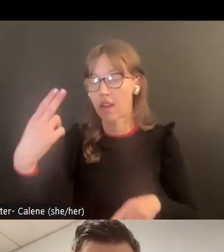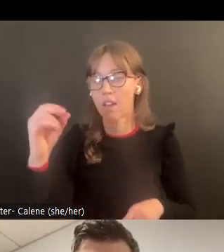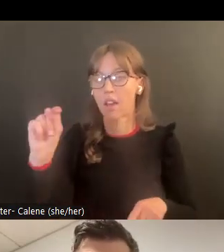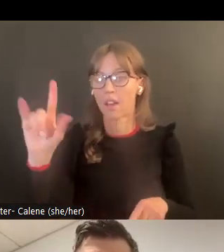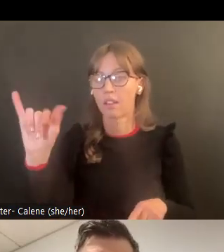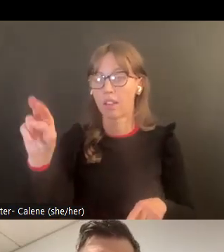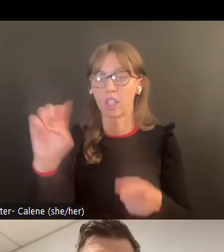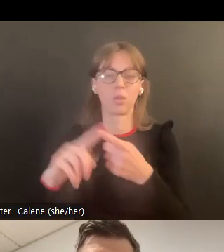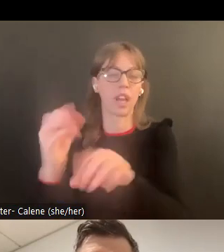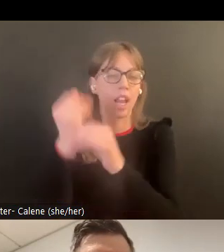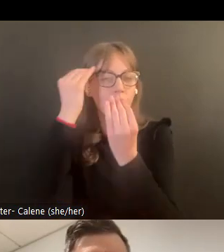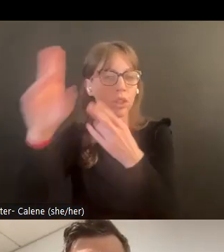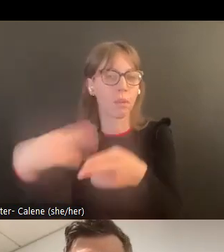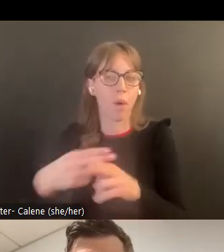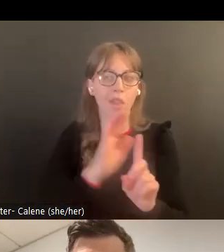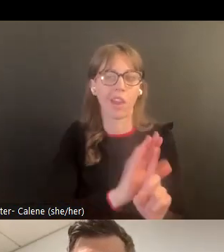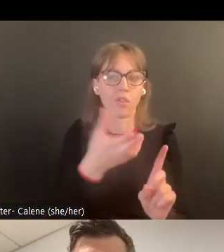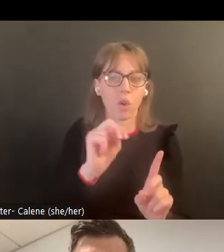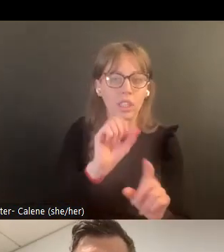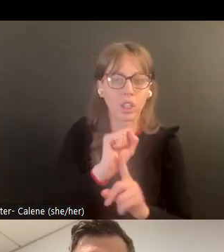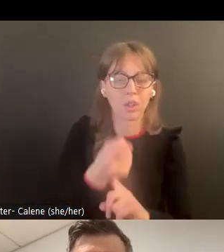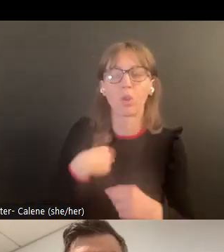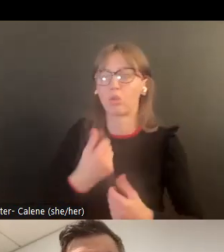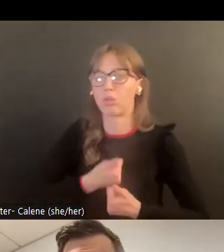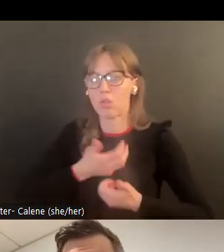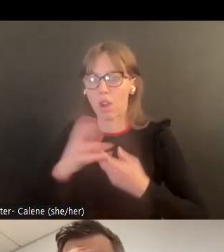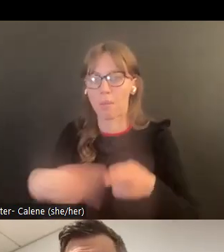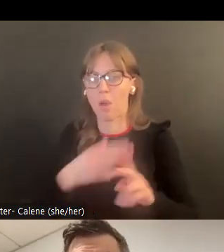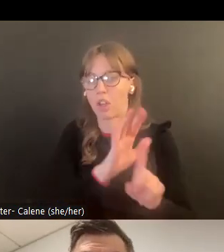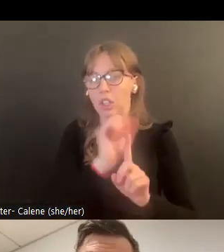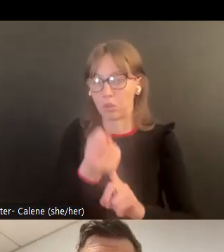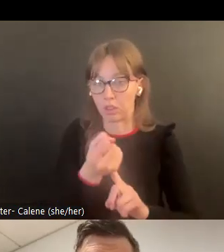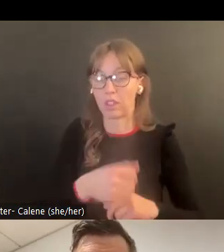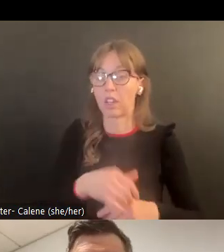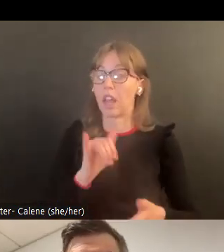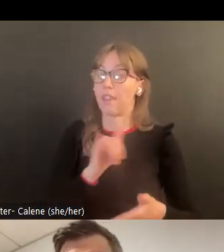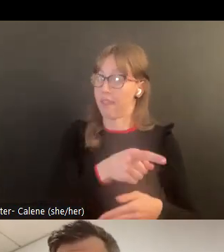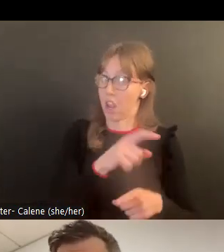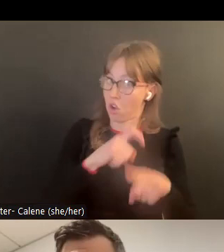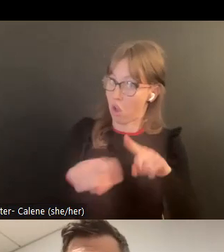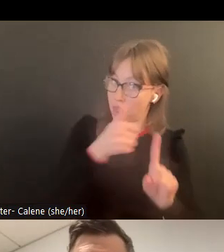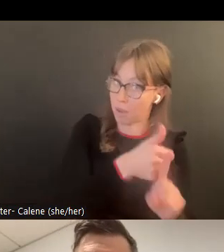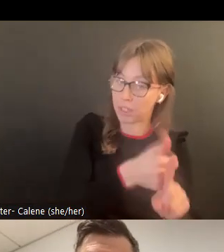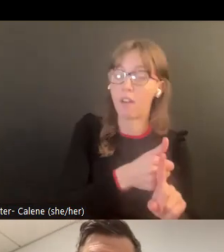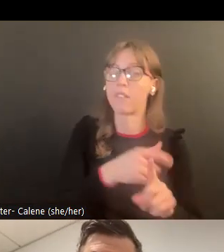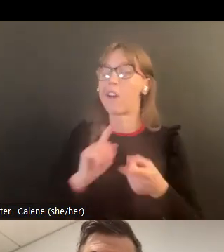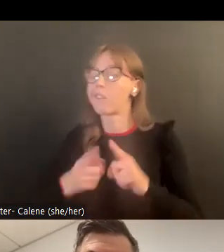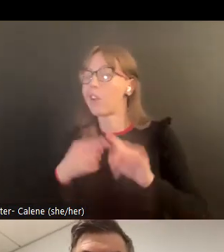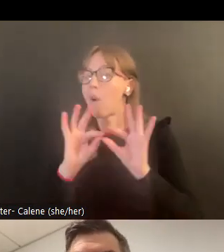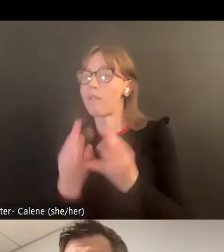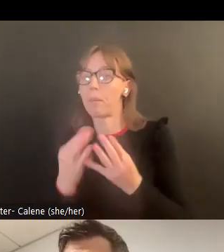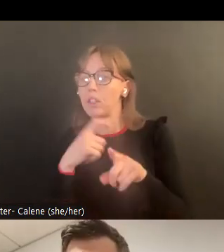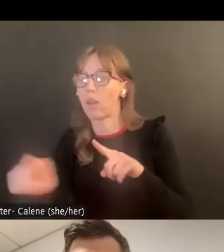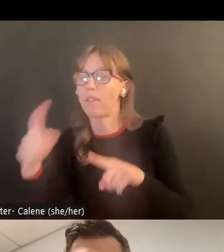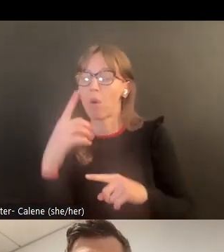de llamada Lab. Lo que sería una línea directa de ayuda sería lo que puede hablar con alguien de su situación, si es entre ellos un amigo de la